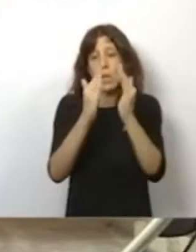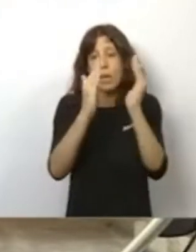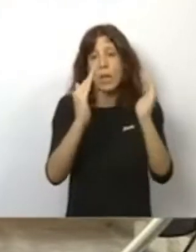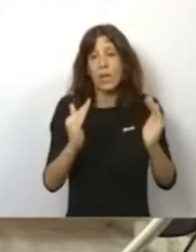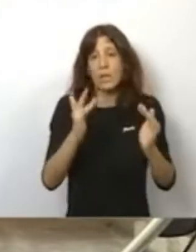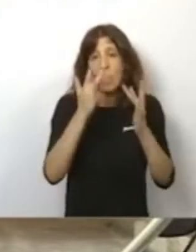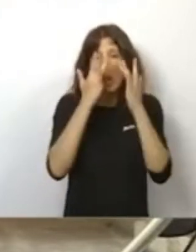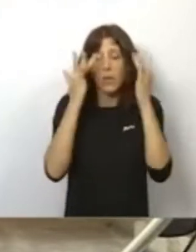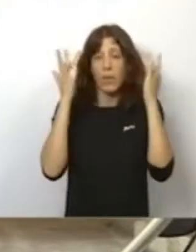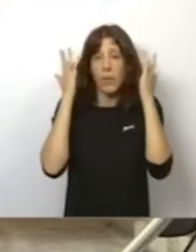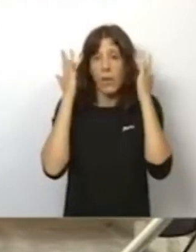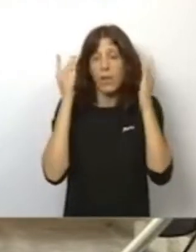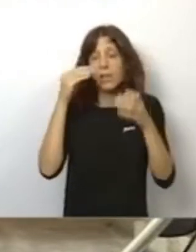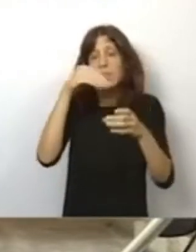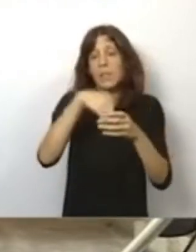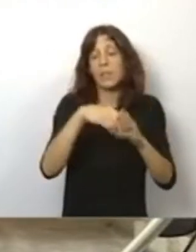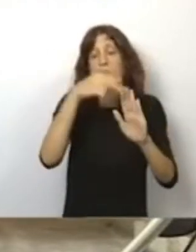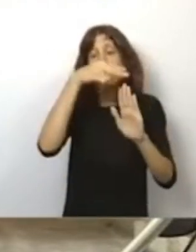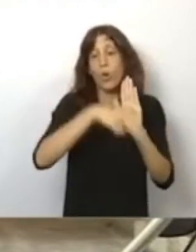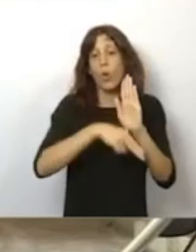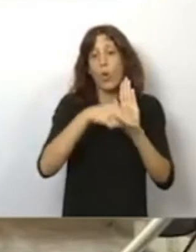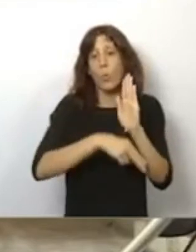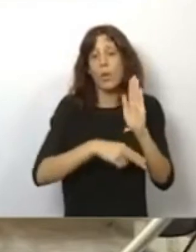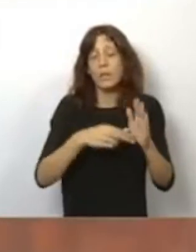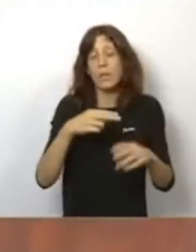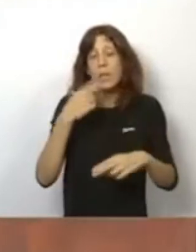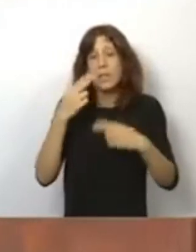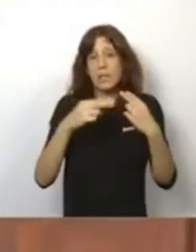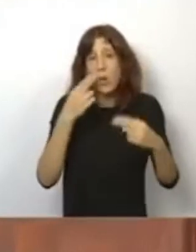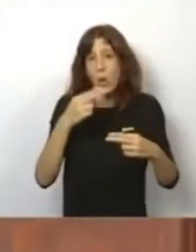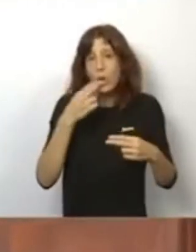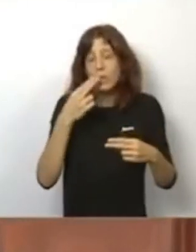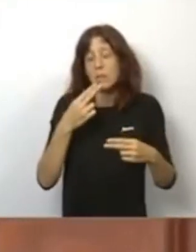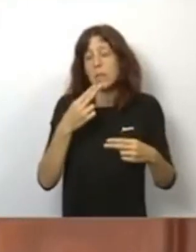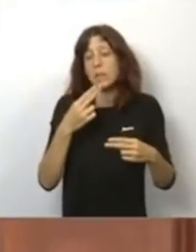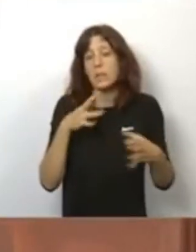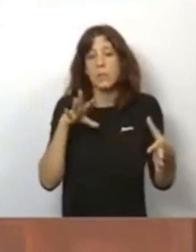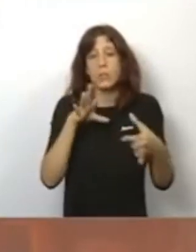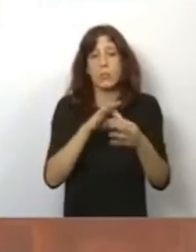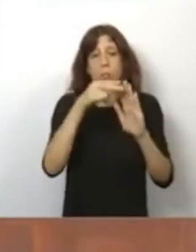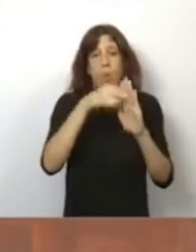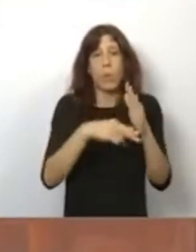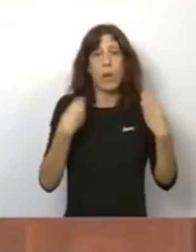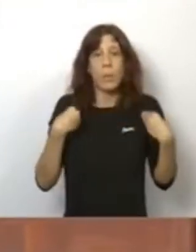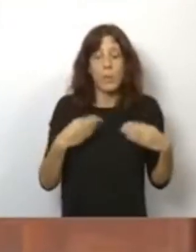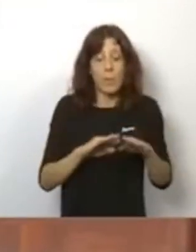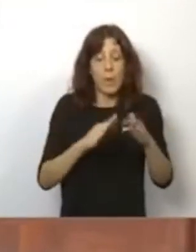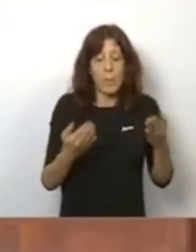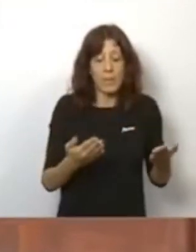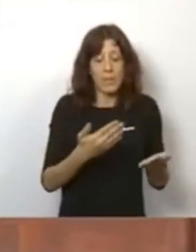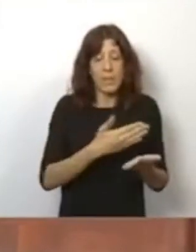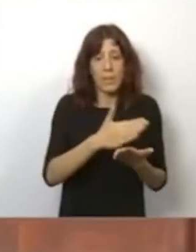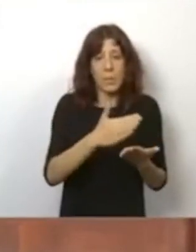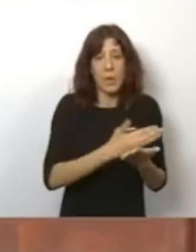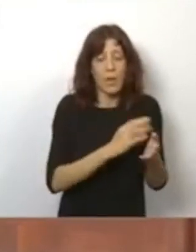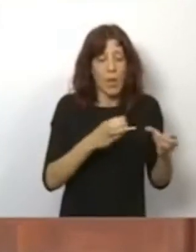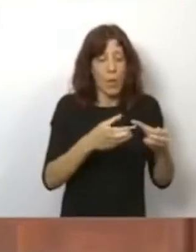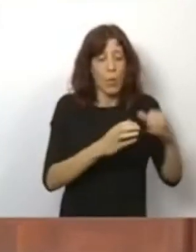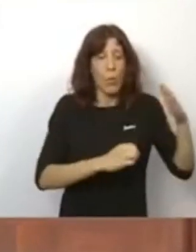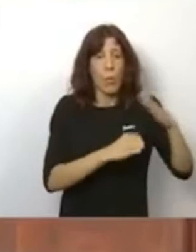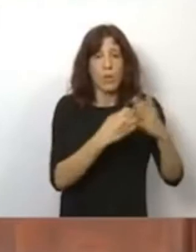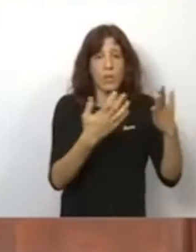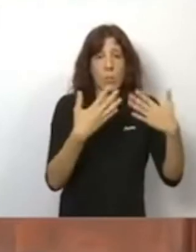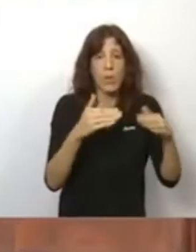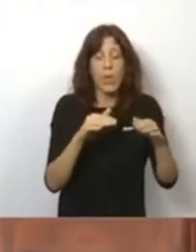la restauración y la hostelería. Es decir, no pueden utilizar barra y tienen que ser mesas separadas de grupos como máximo de 10